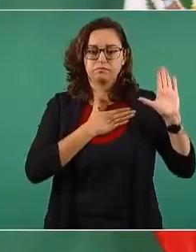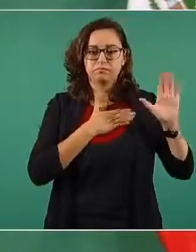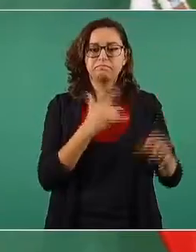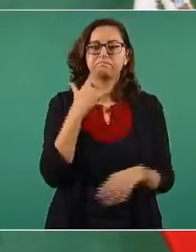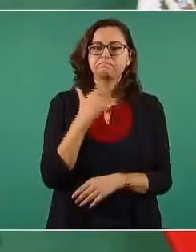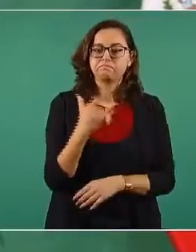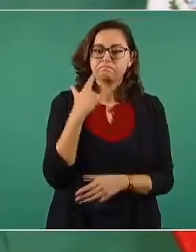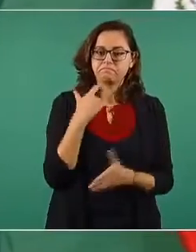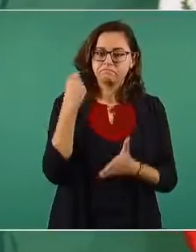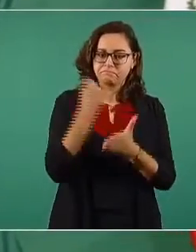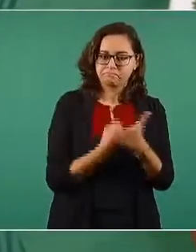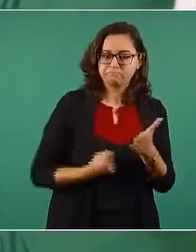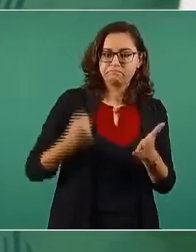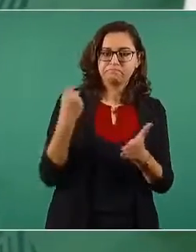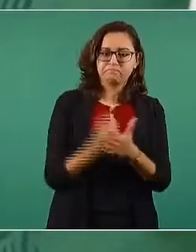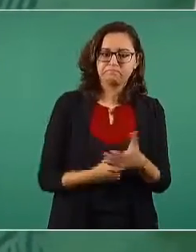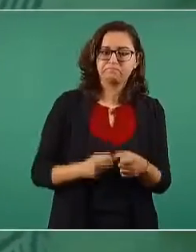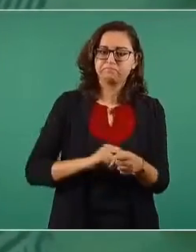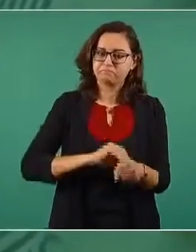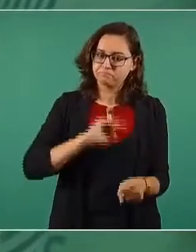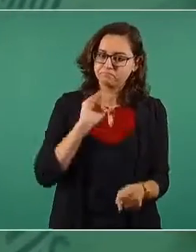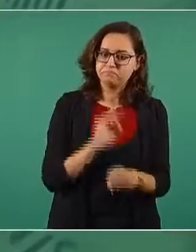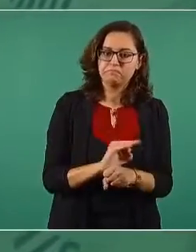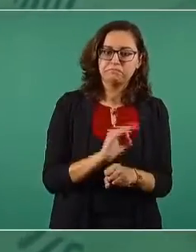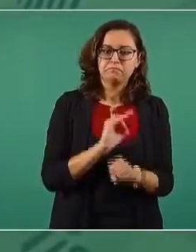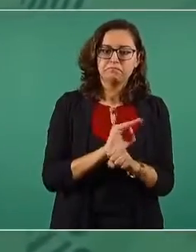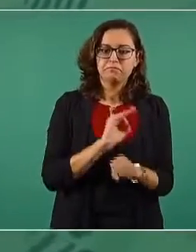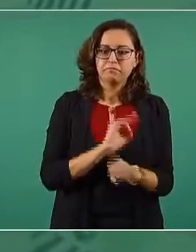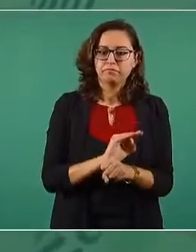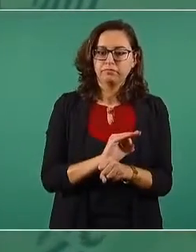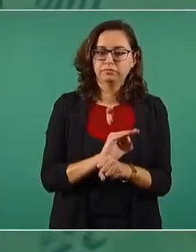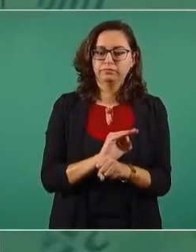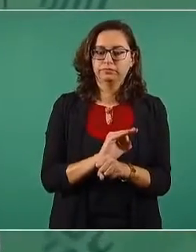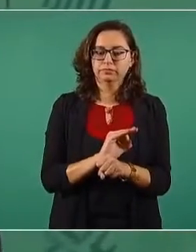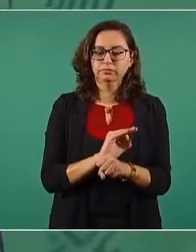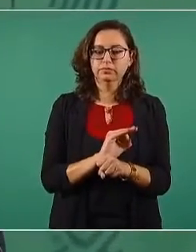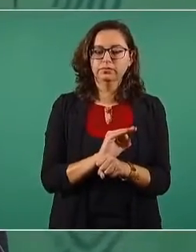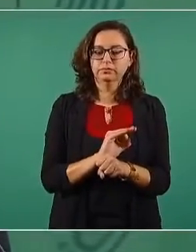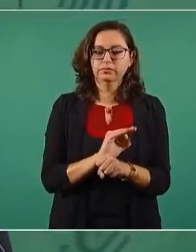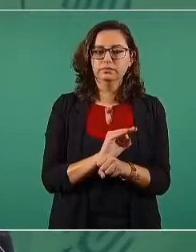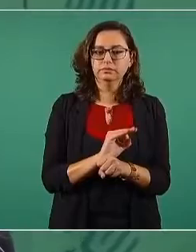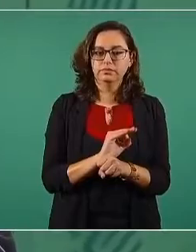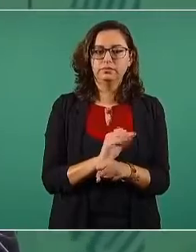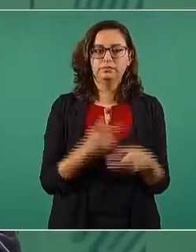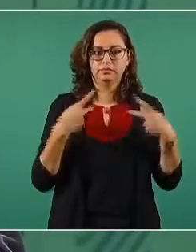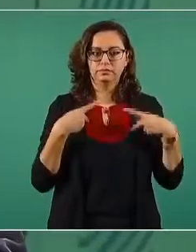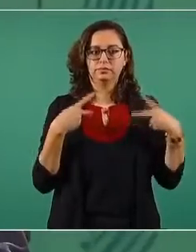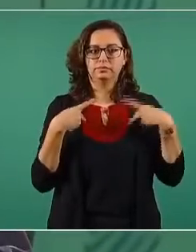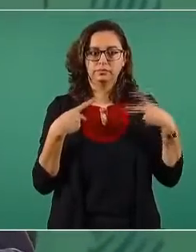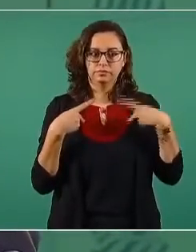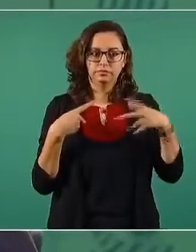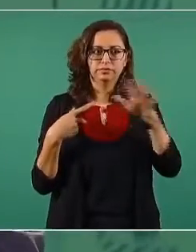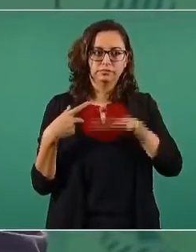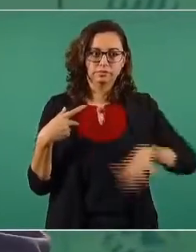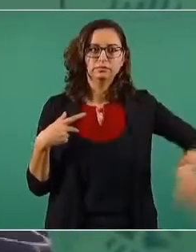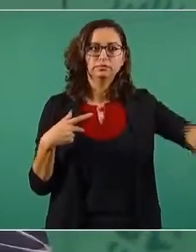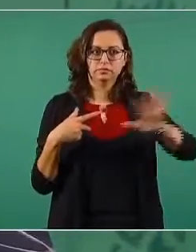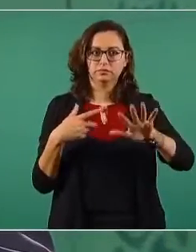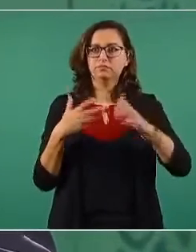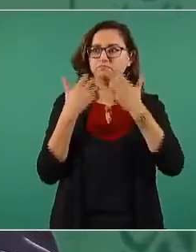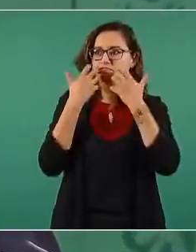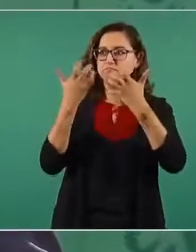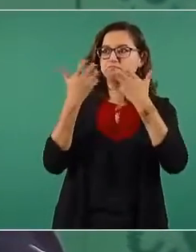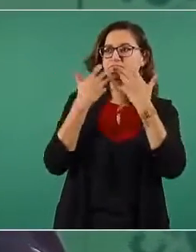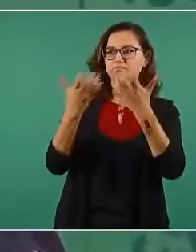va a ser como lo está demandando la gente de San Luis.